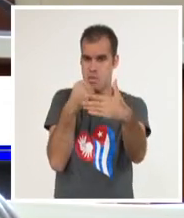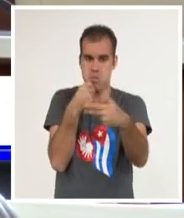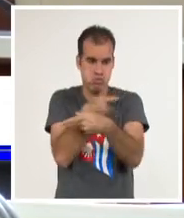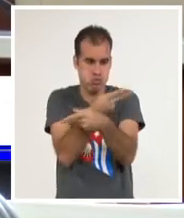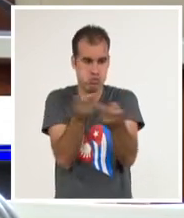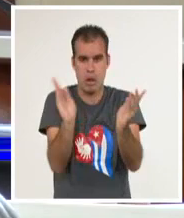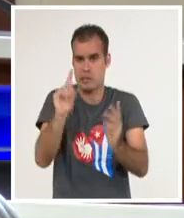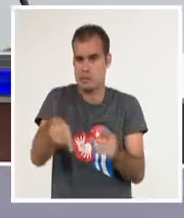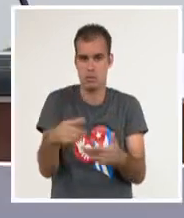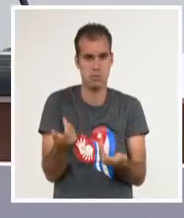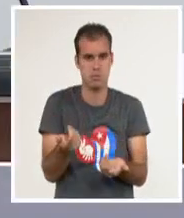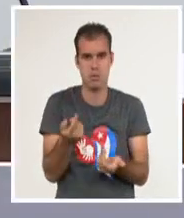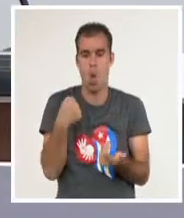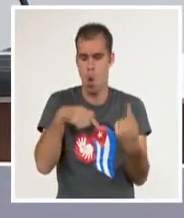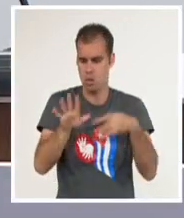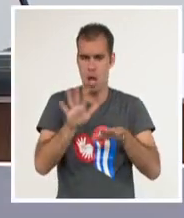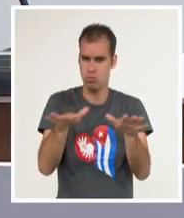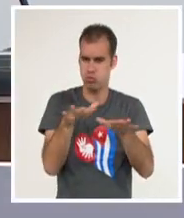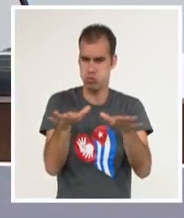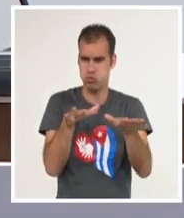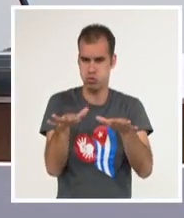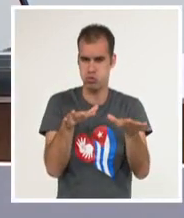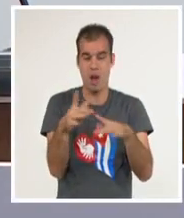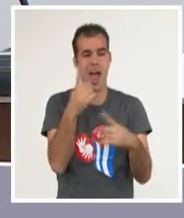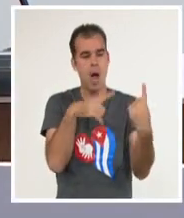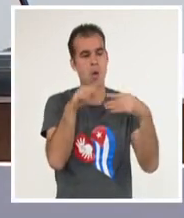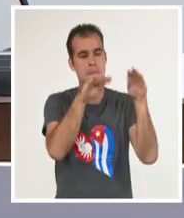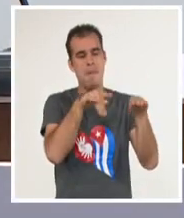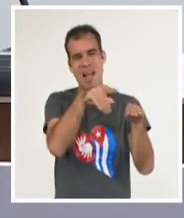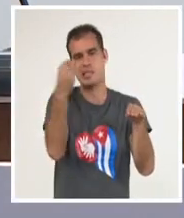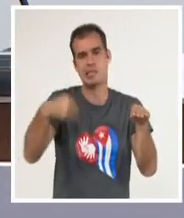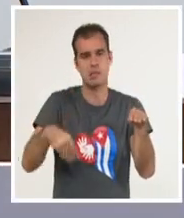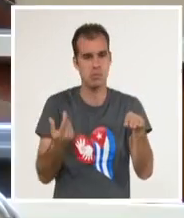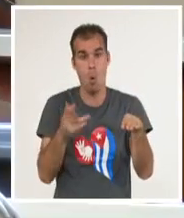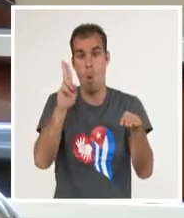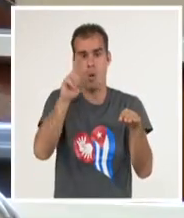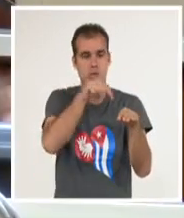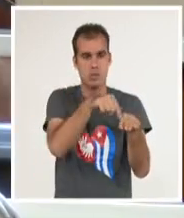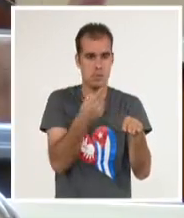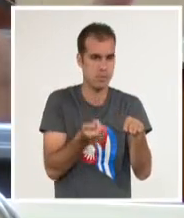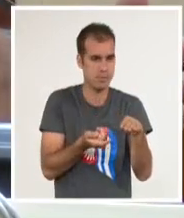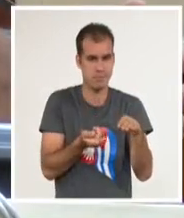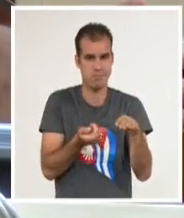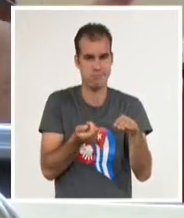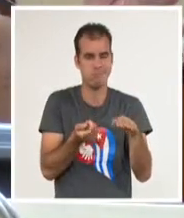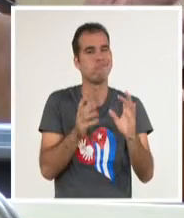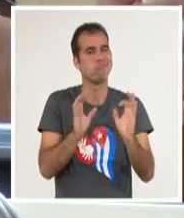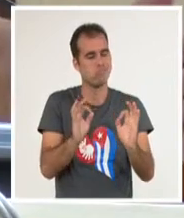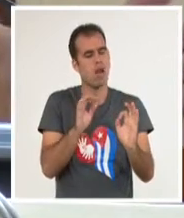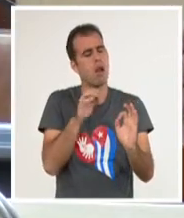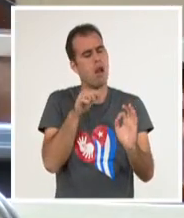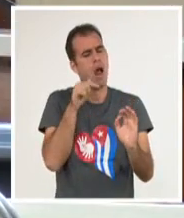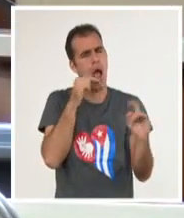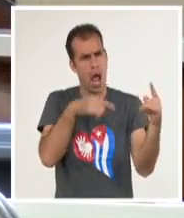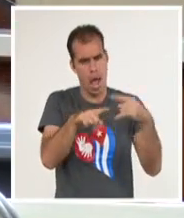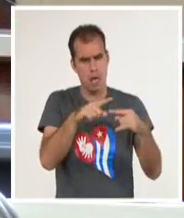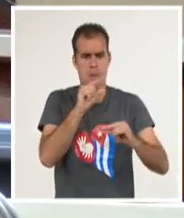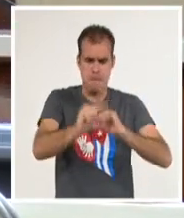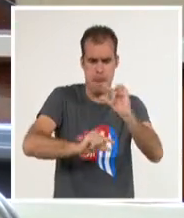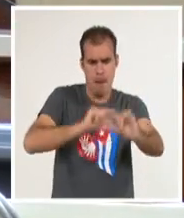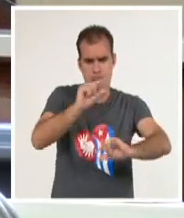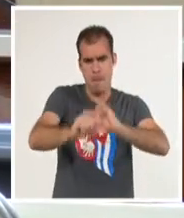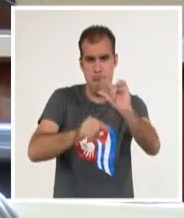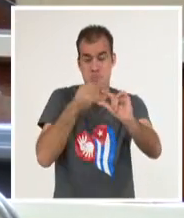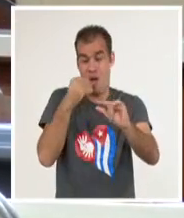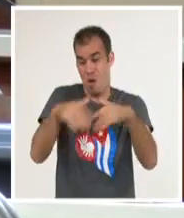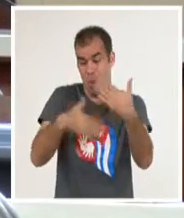Hoy estamos creando capacidades emergentes y eso verdaderamente nos va a salir, nos va a permitir salir de una